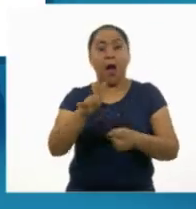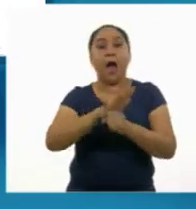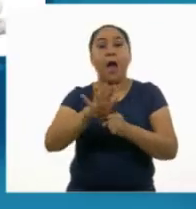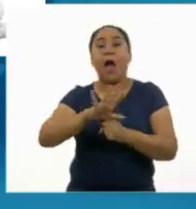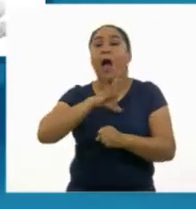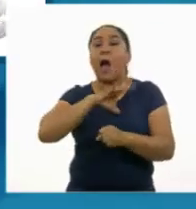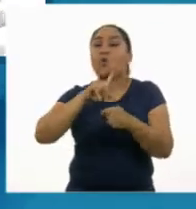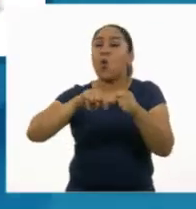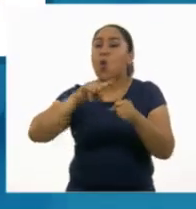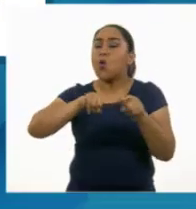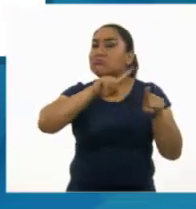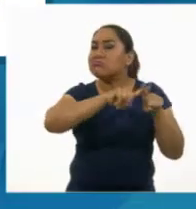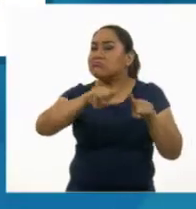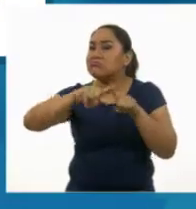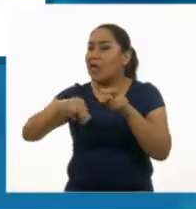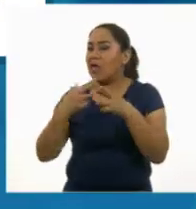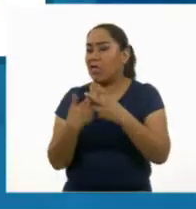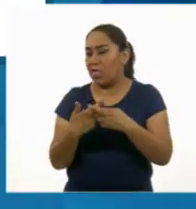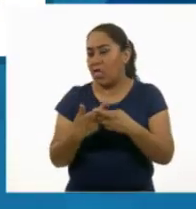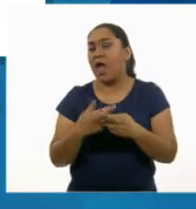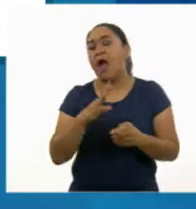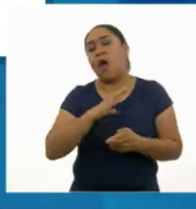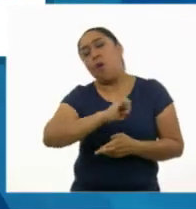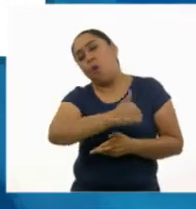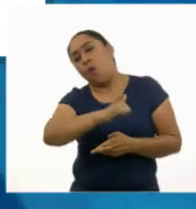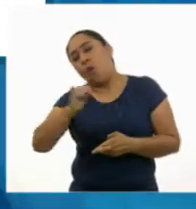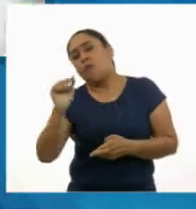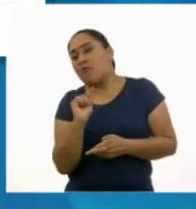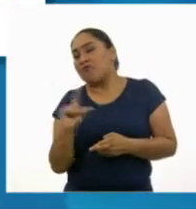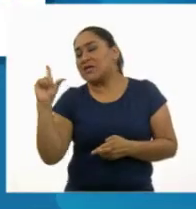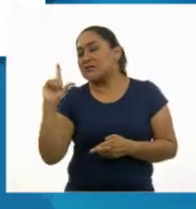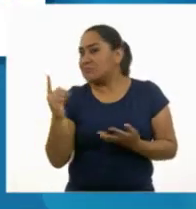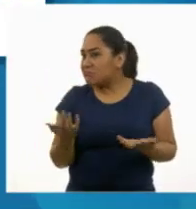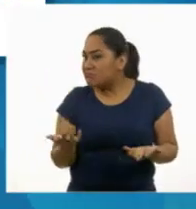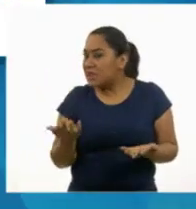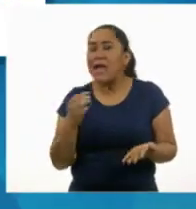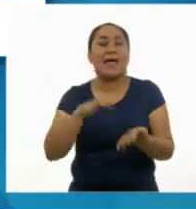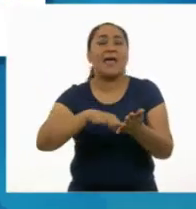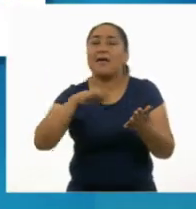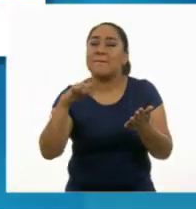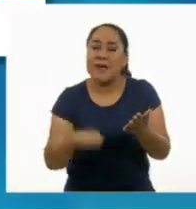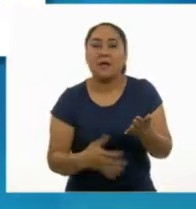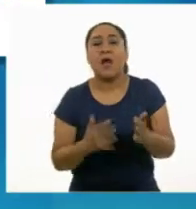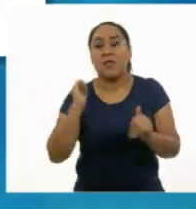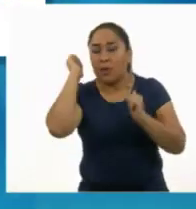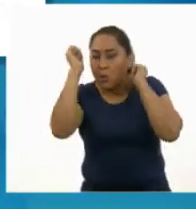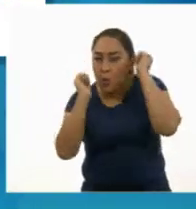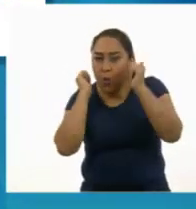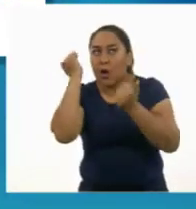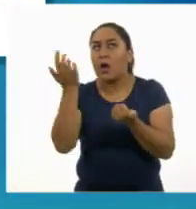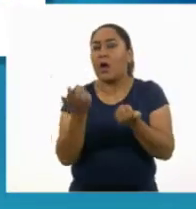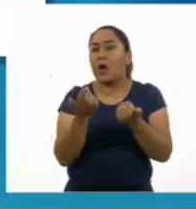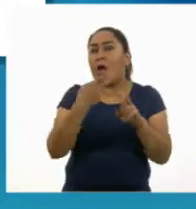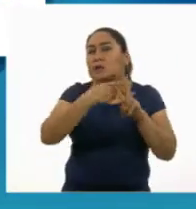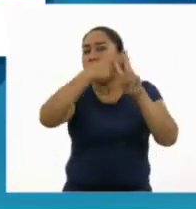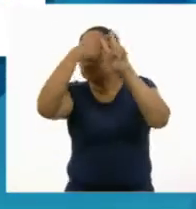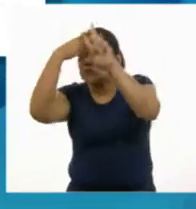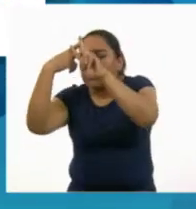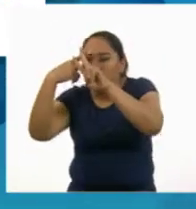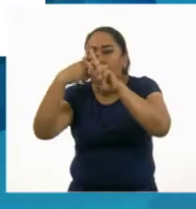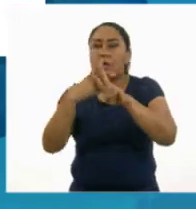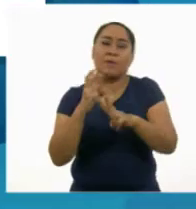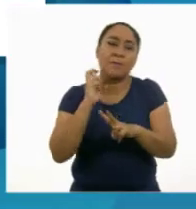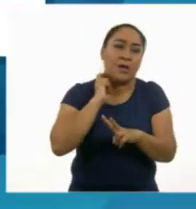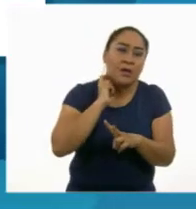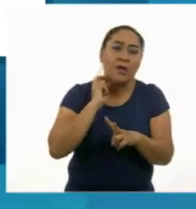y más profesiones. ¿Dónde pondrías cada profesión? Por ejemplo, antropóloga, astrónoma, vampiro,